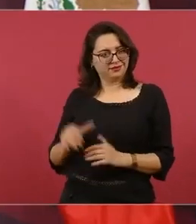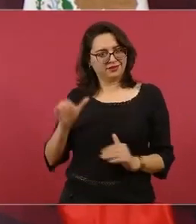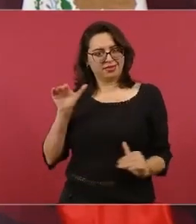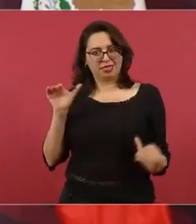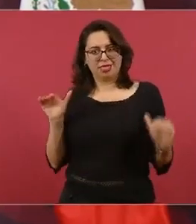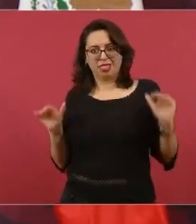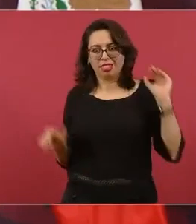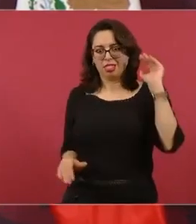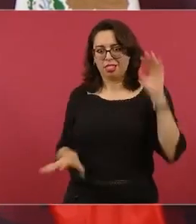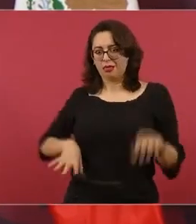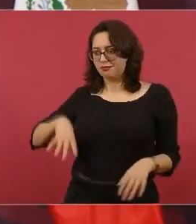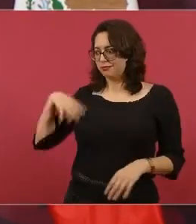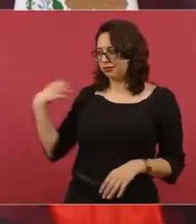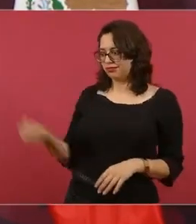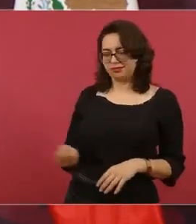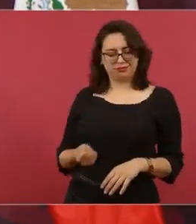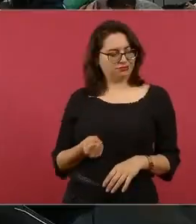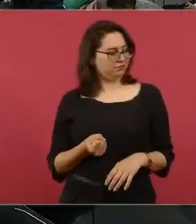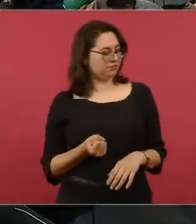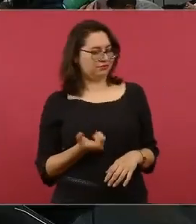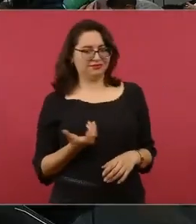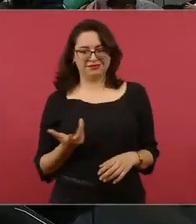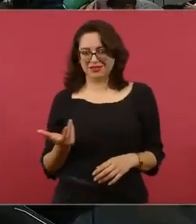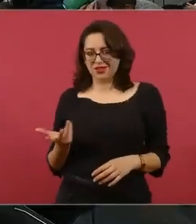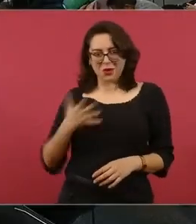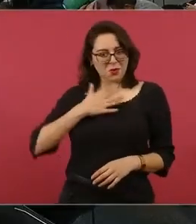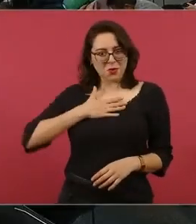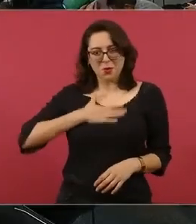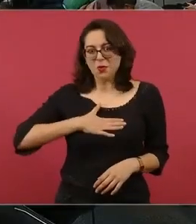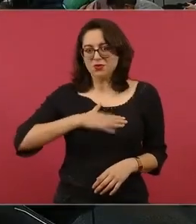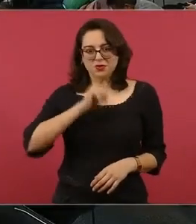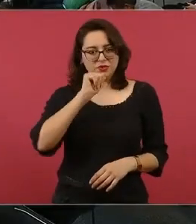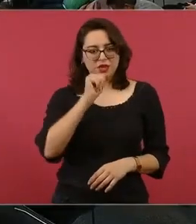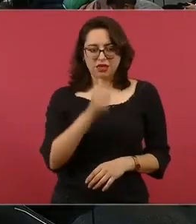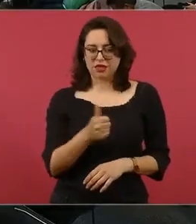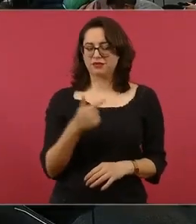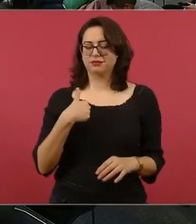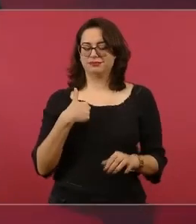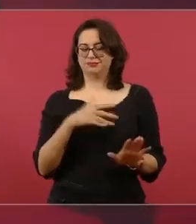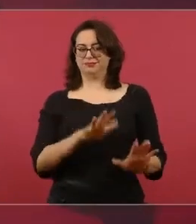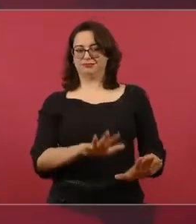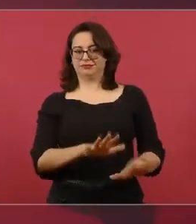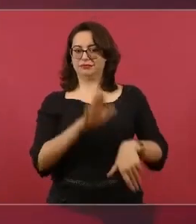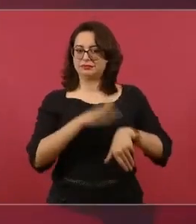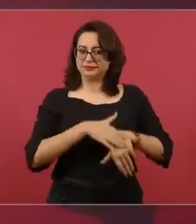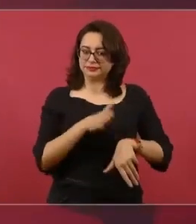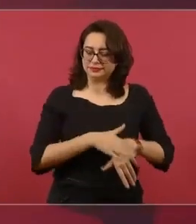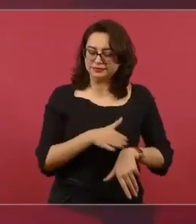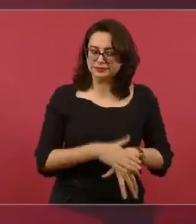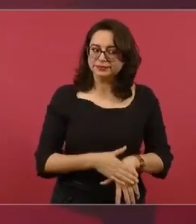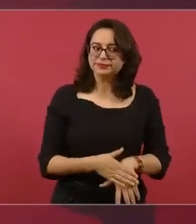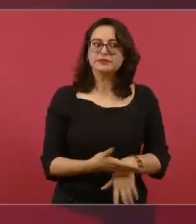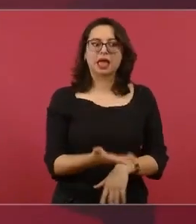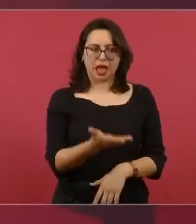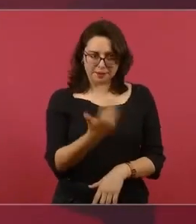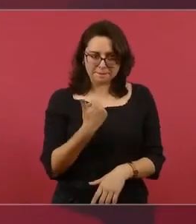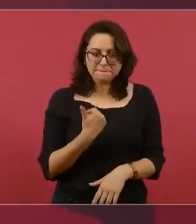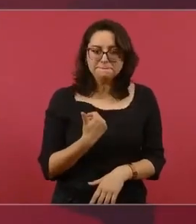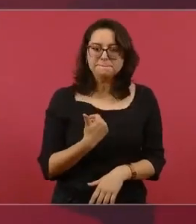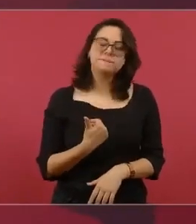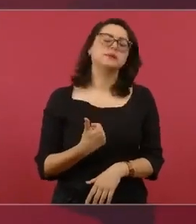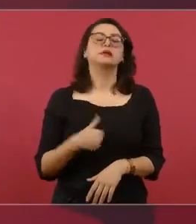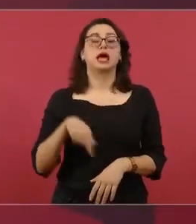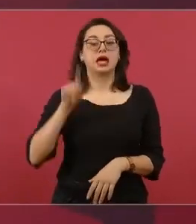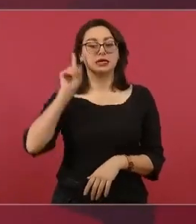Entonces, los llamé públicamente, les pedí desde